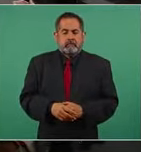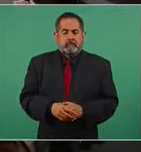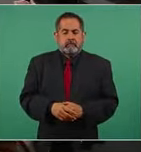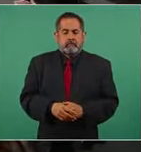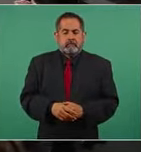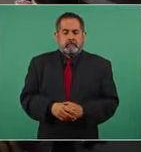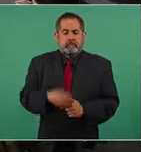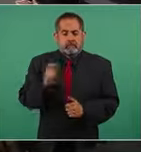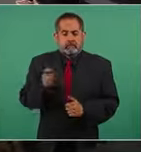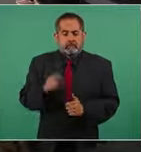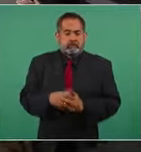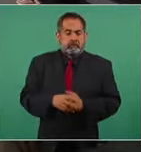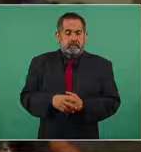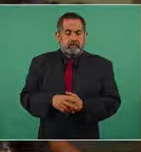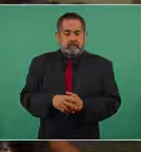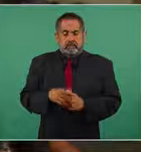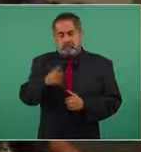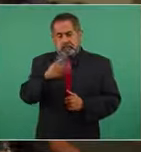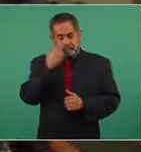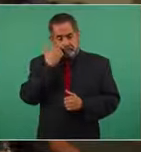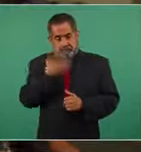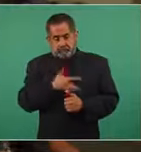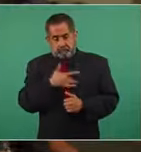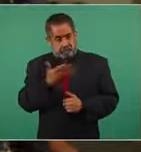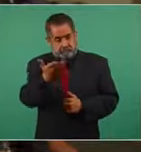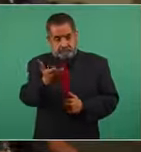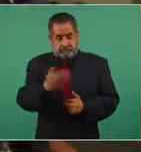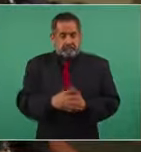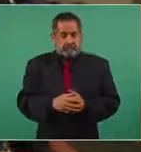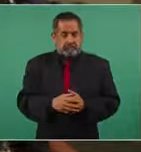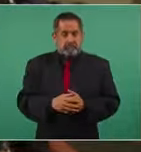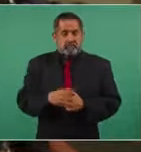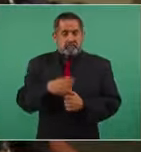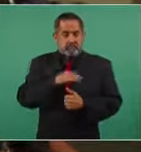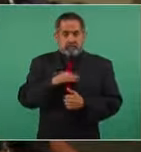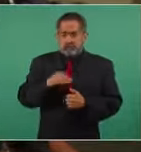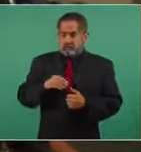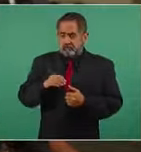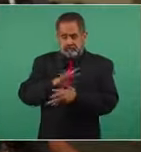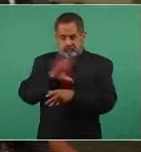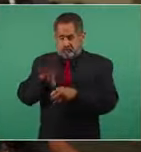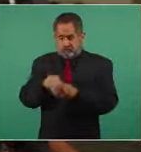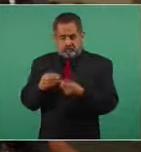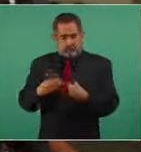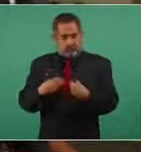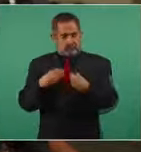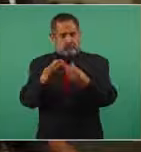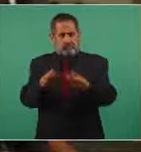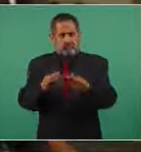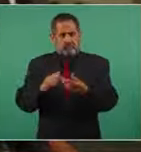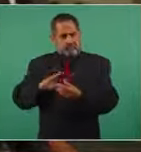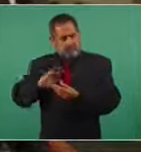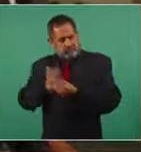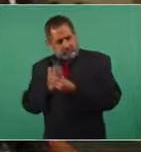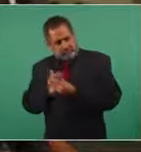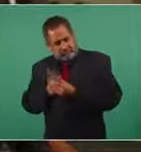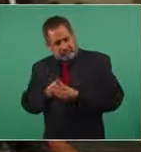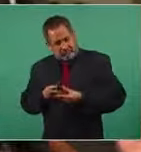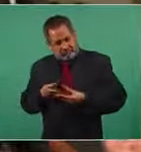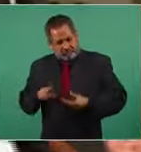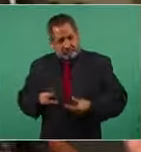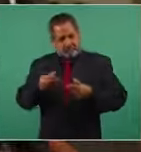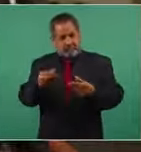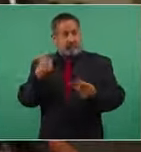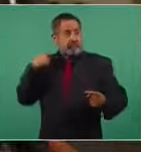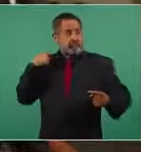pues si usted así lo desea yo puedo poner a disposición de usted todo lo que yo recabé durante